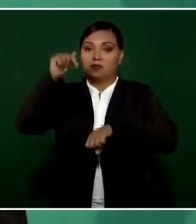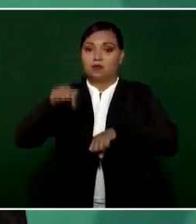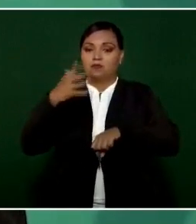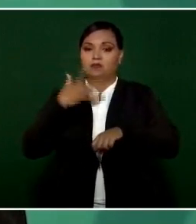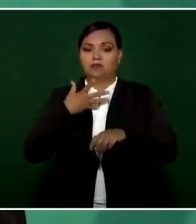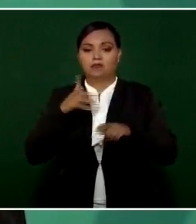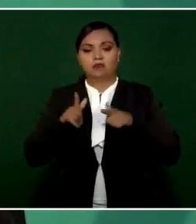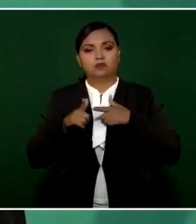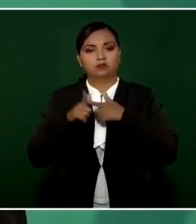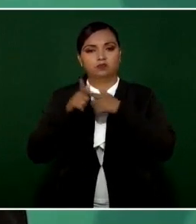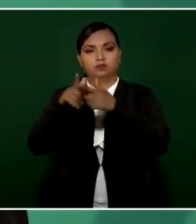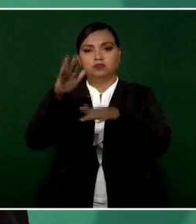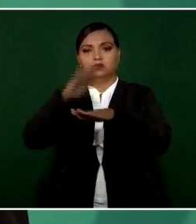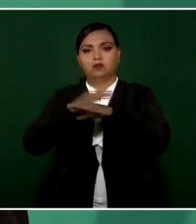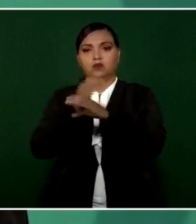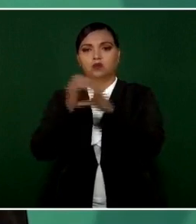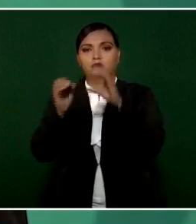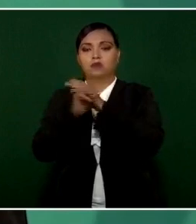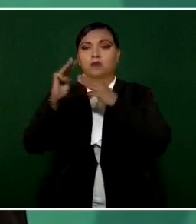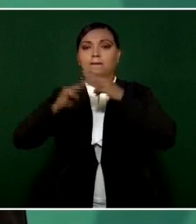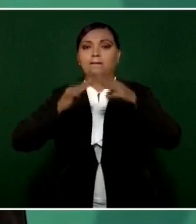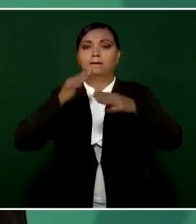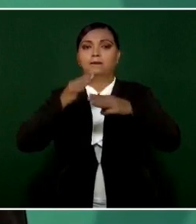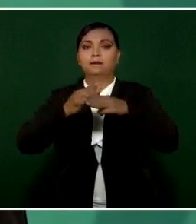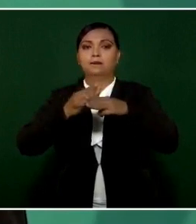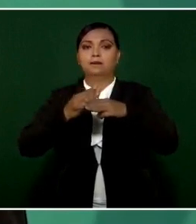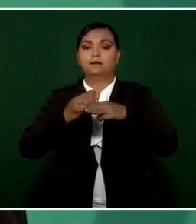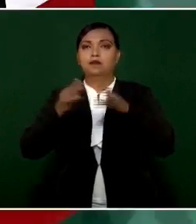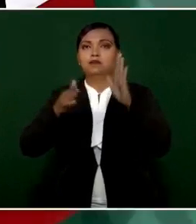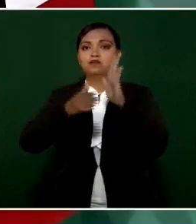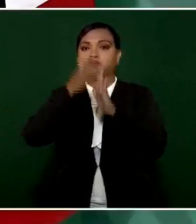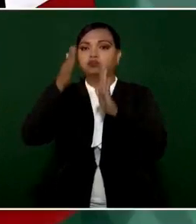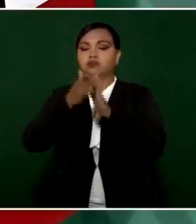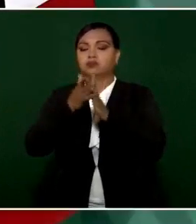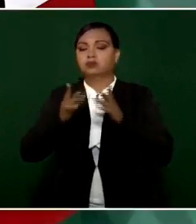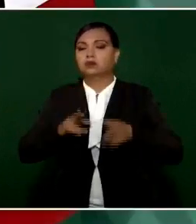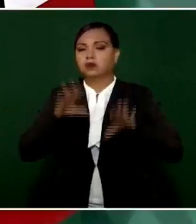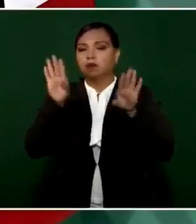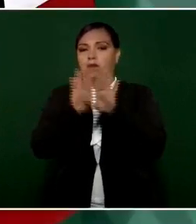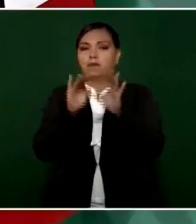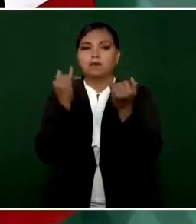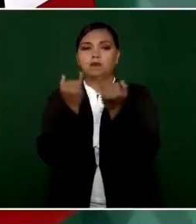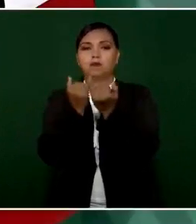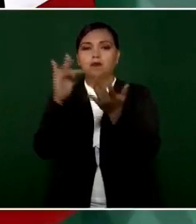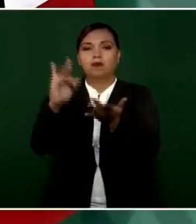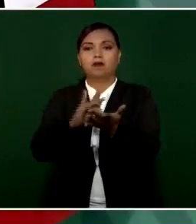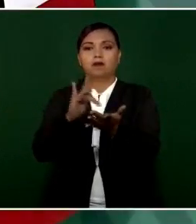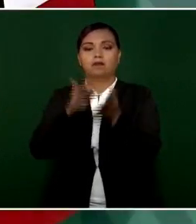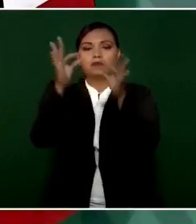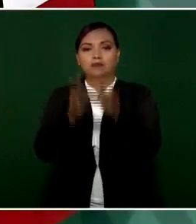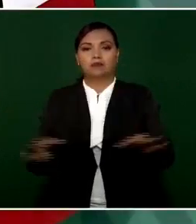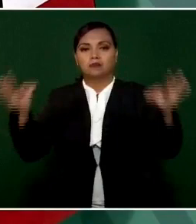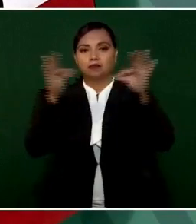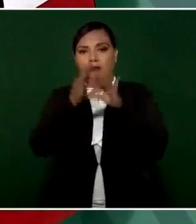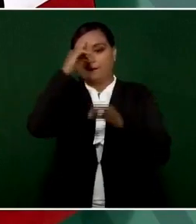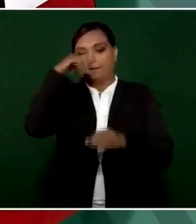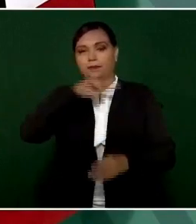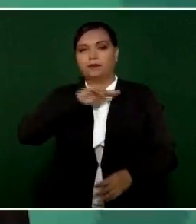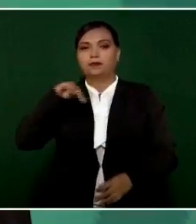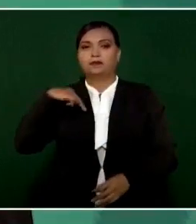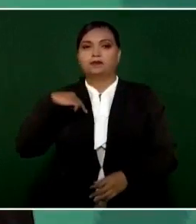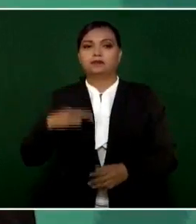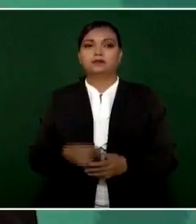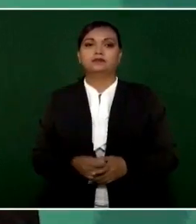avances sustantivos que en materia de infraestructura representan apoyos de gran importancia para nosotros.